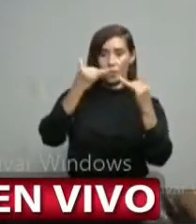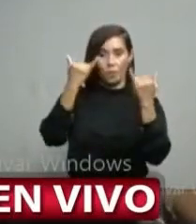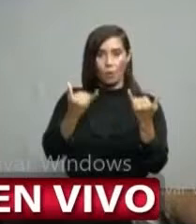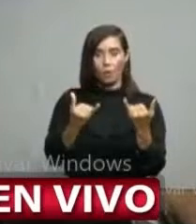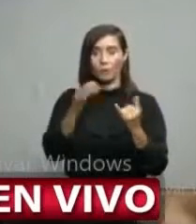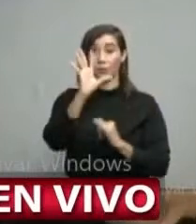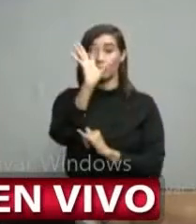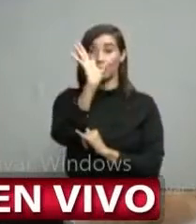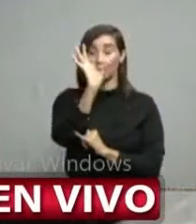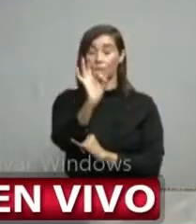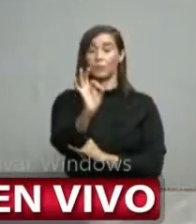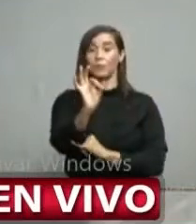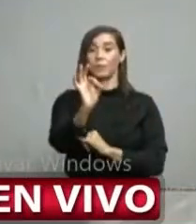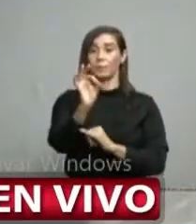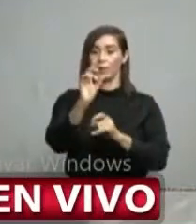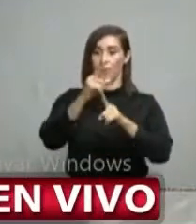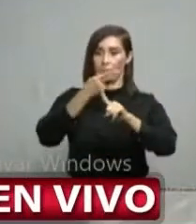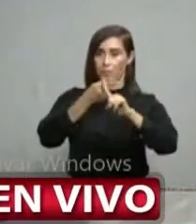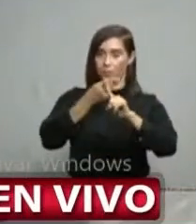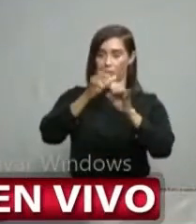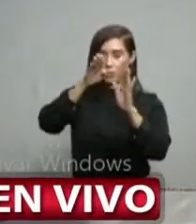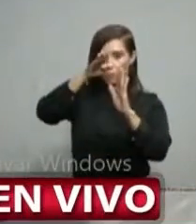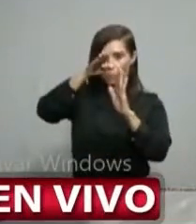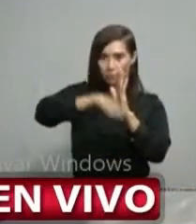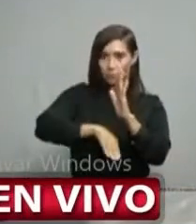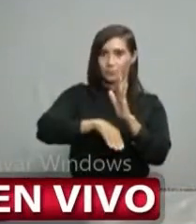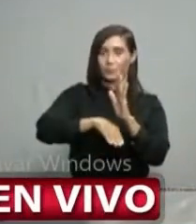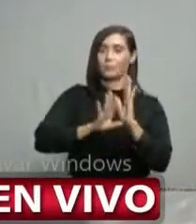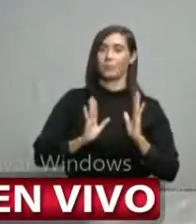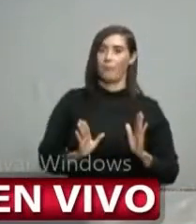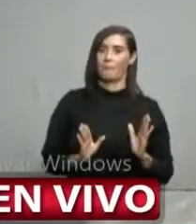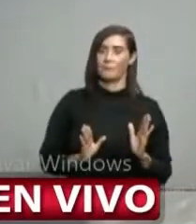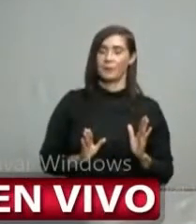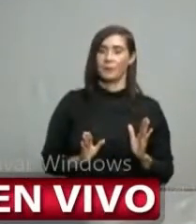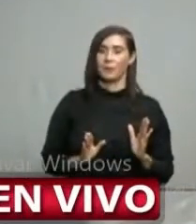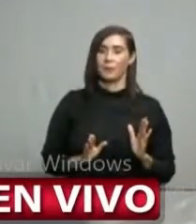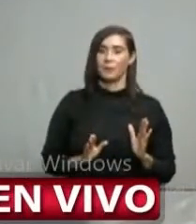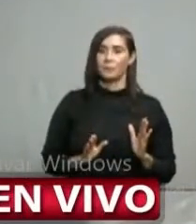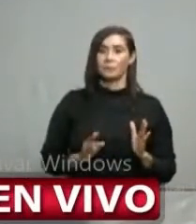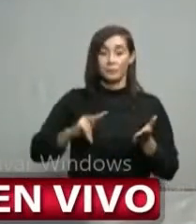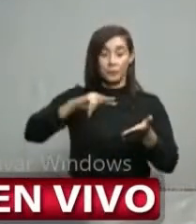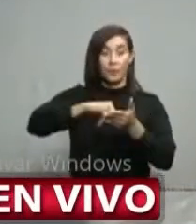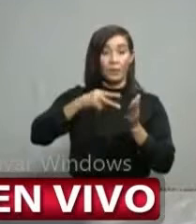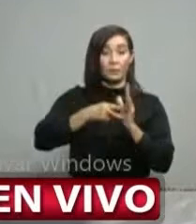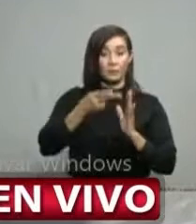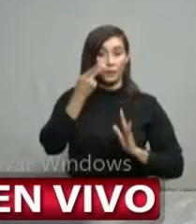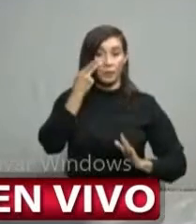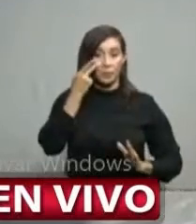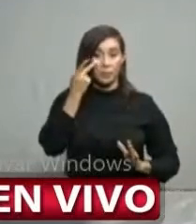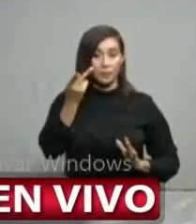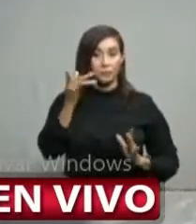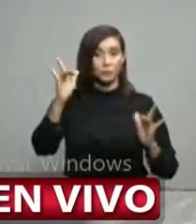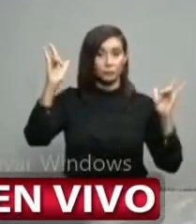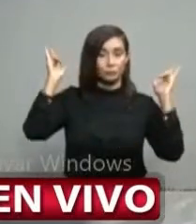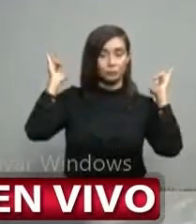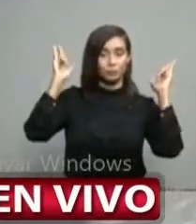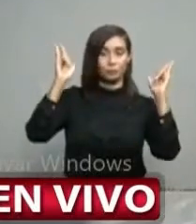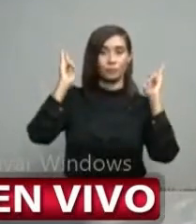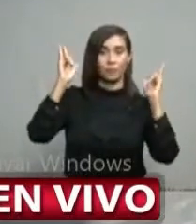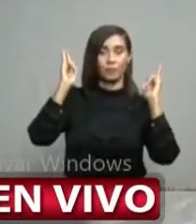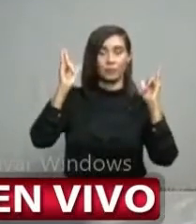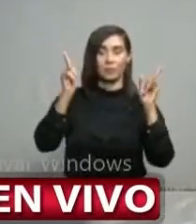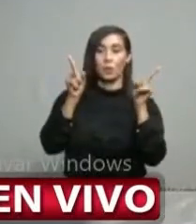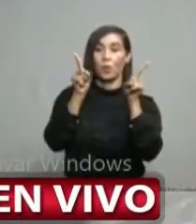Y hacia atrás el número de casos es todavía mucho mayor. De manera que lo que vamos mirando en Santiago es